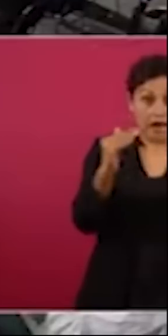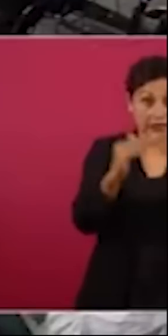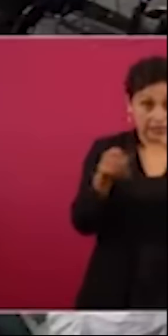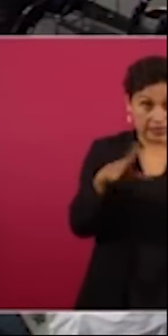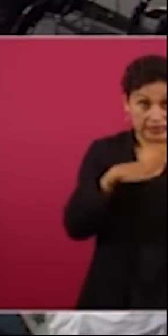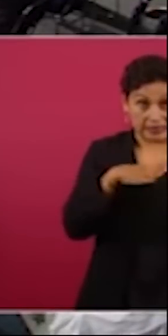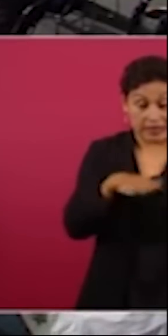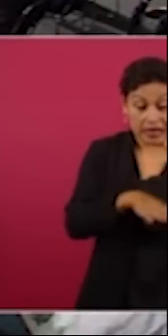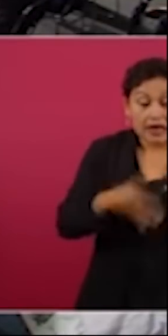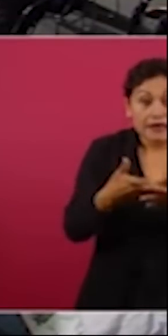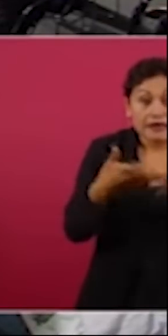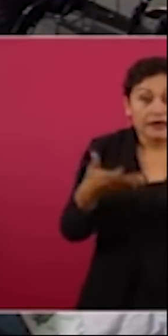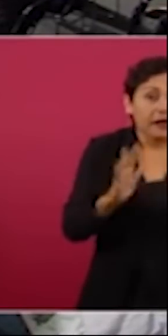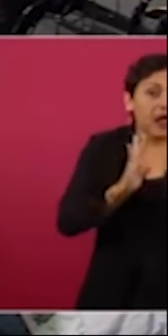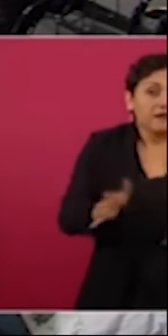está concesionado